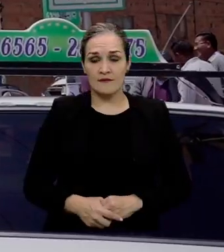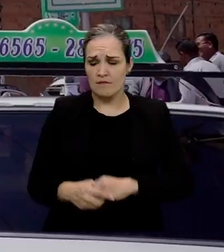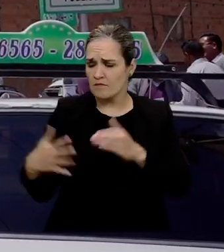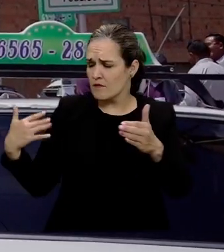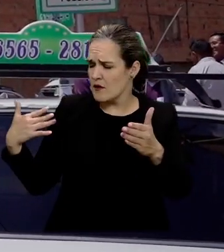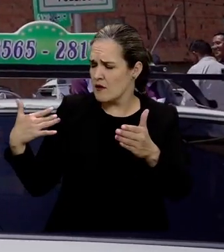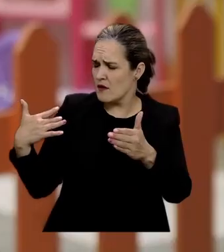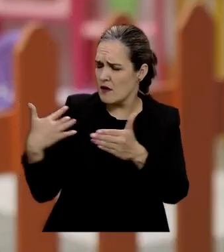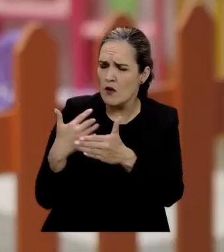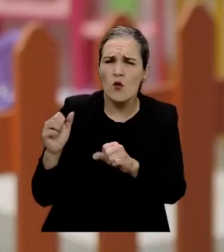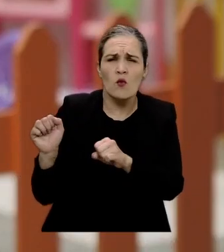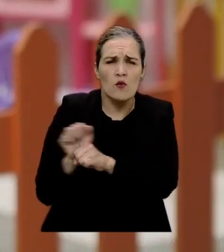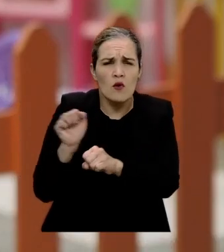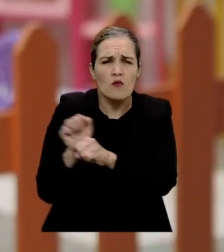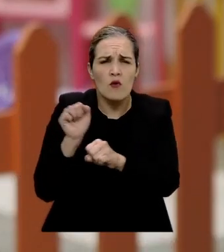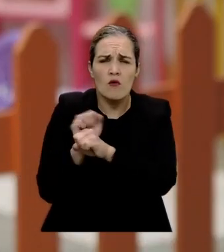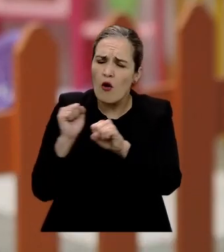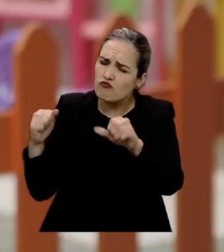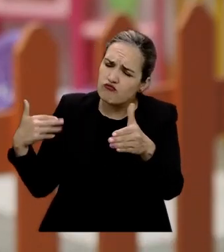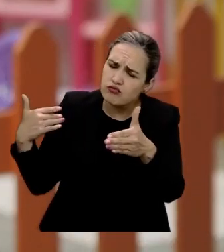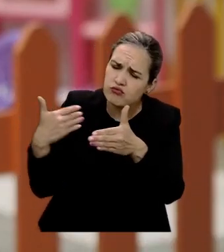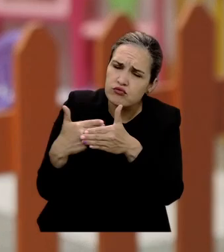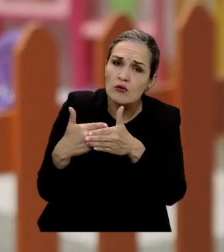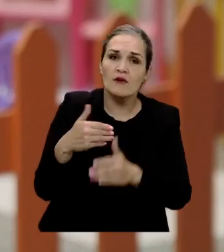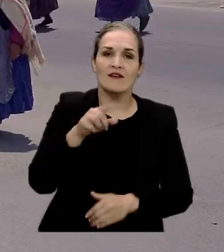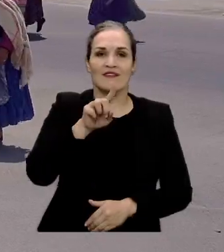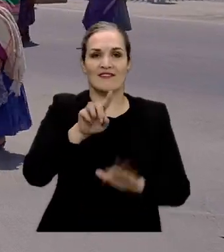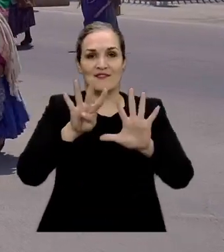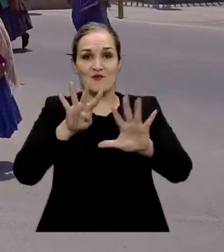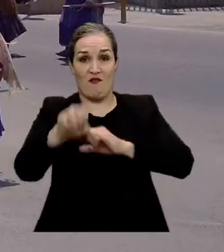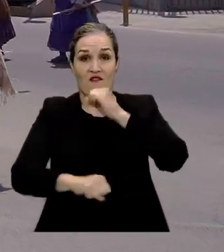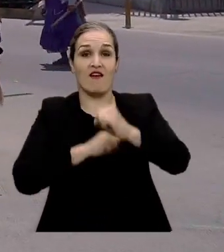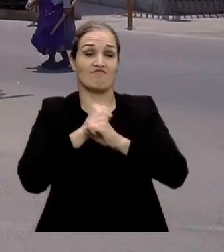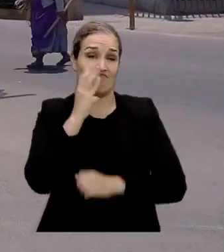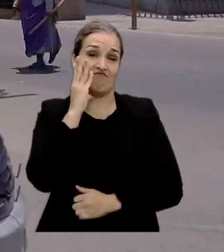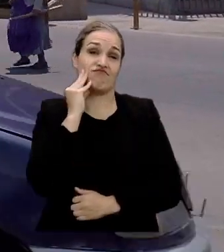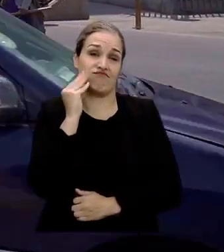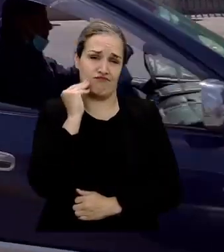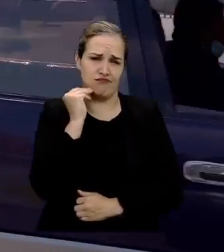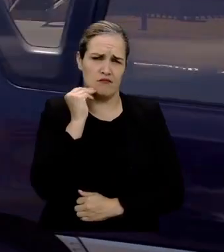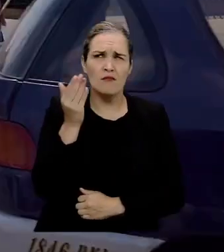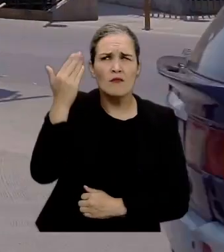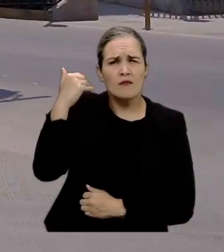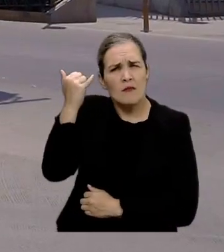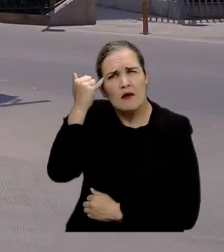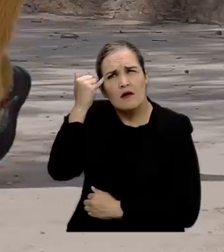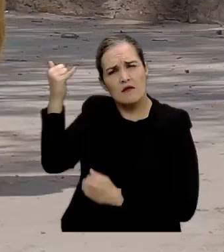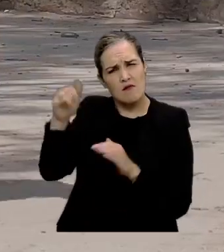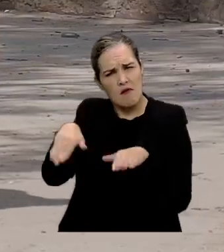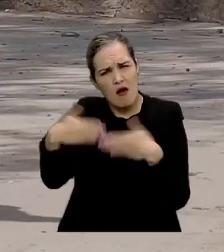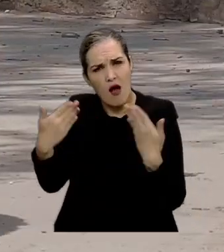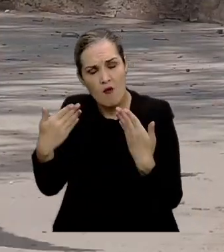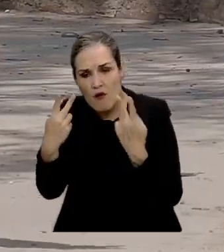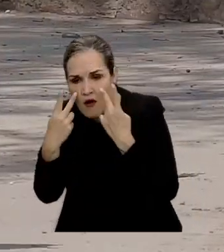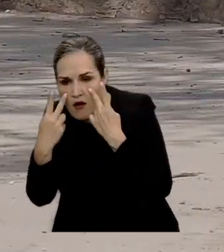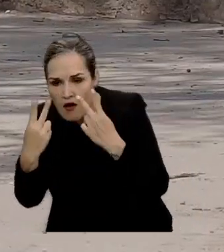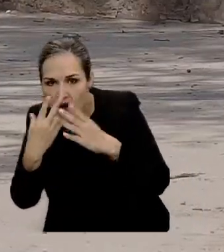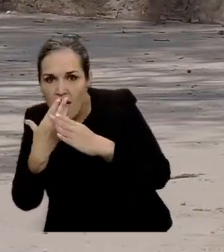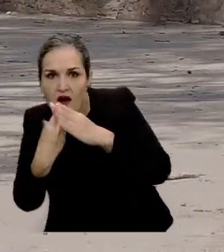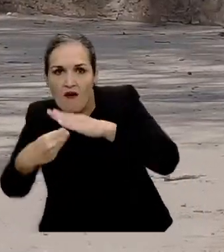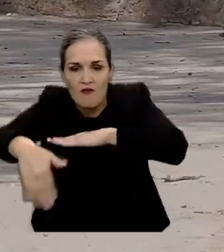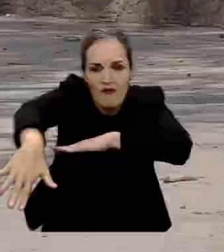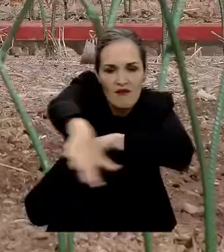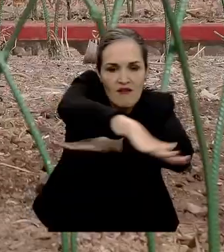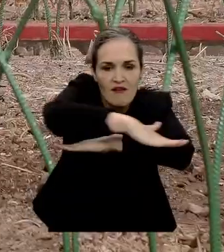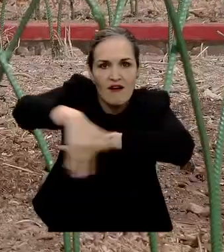Ya tenemos 19 años de trayectoria institucional y nació en la calle, con el objetivo de contactar y